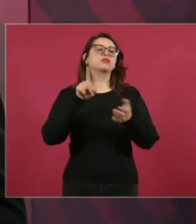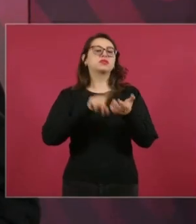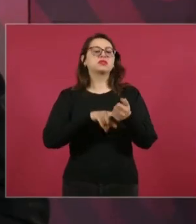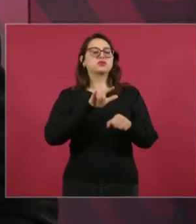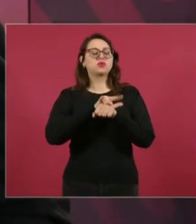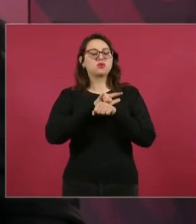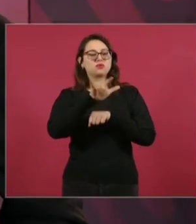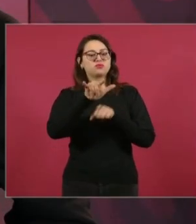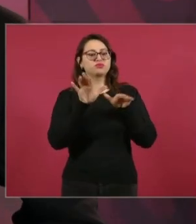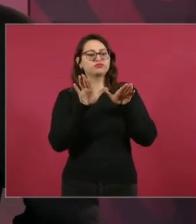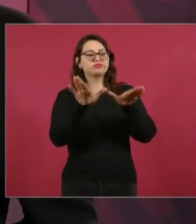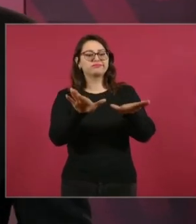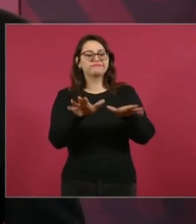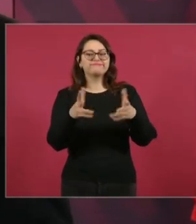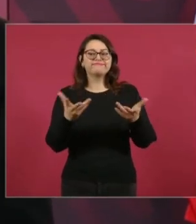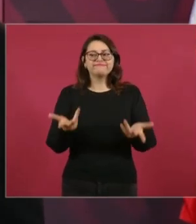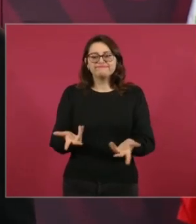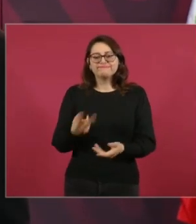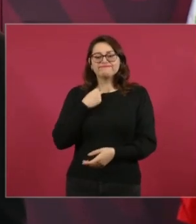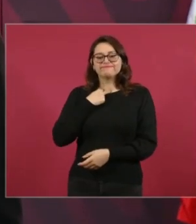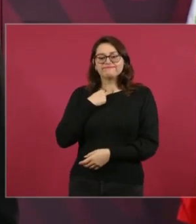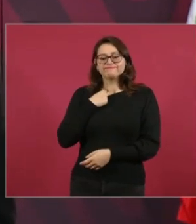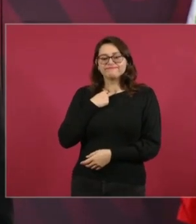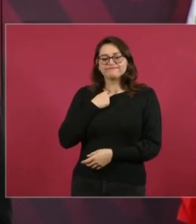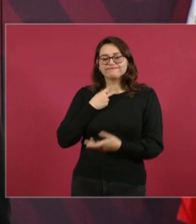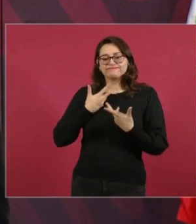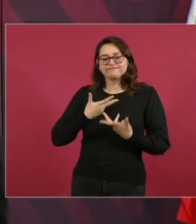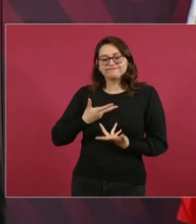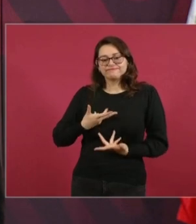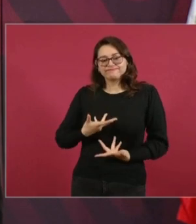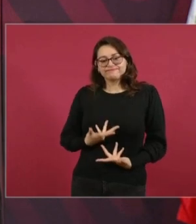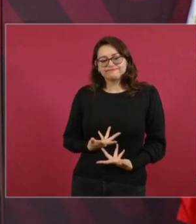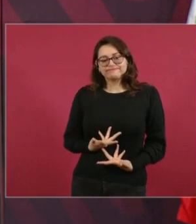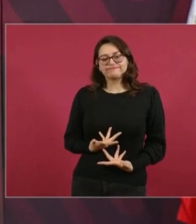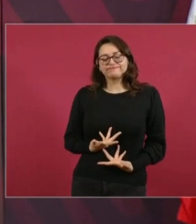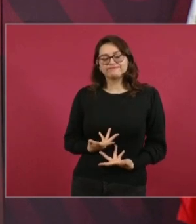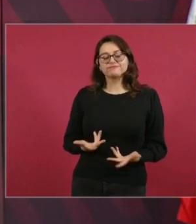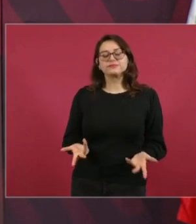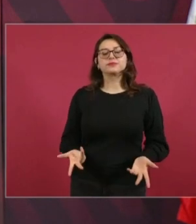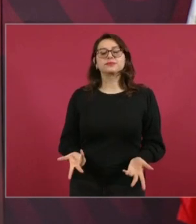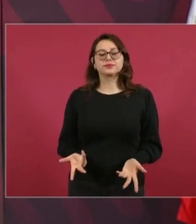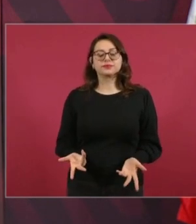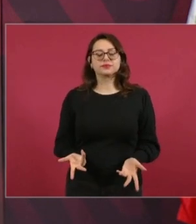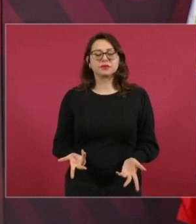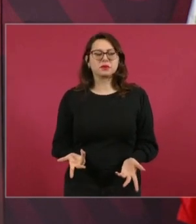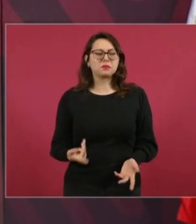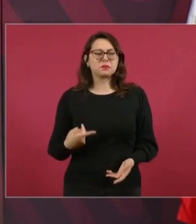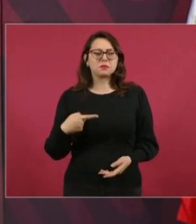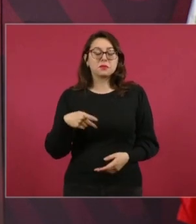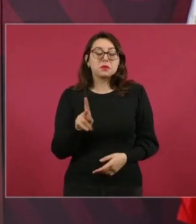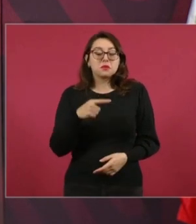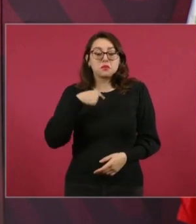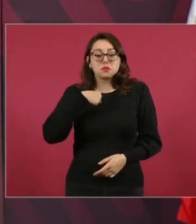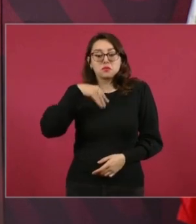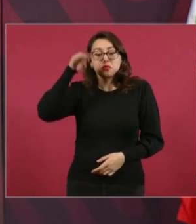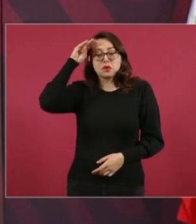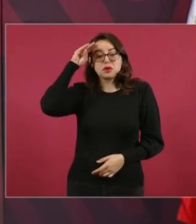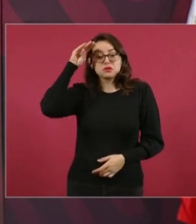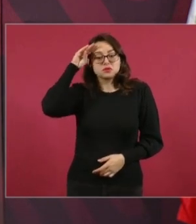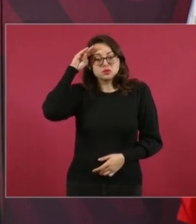solicitándoles a esas líneas que contrataran pilotos,